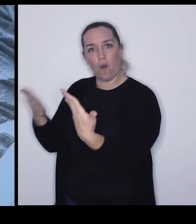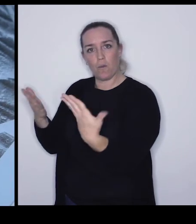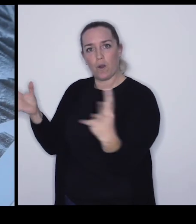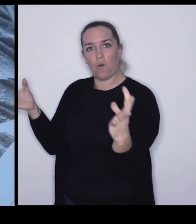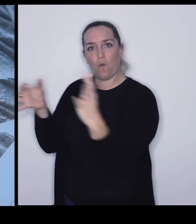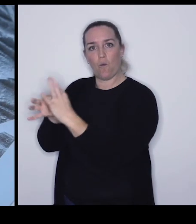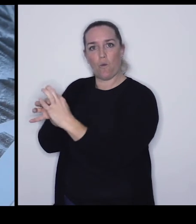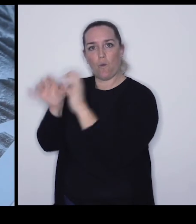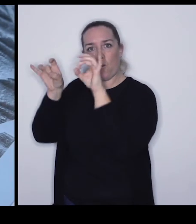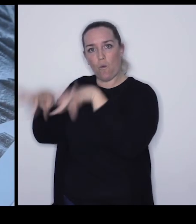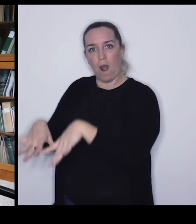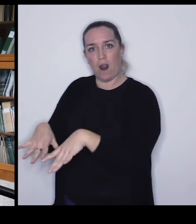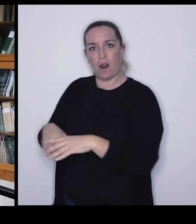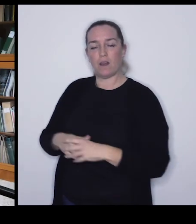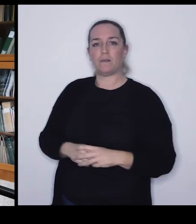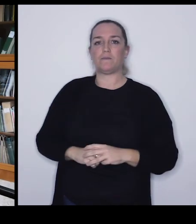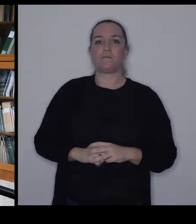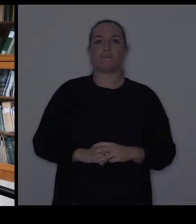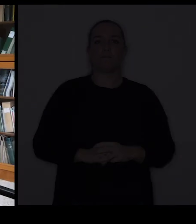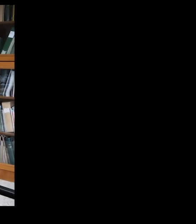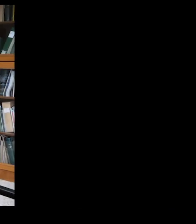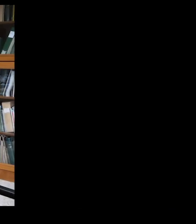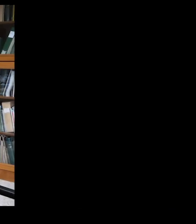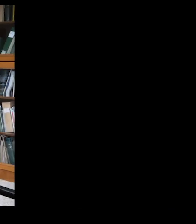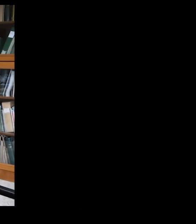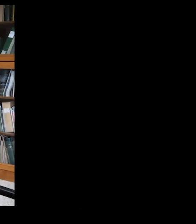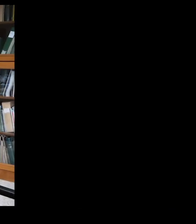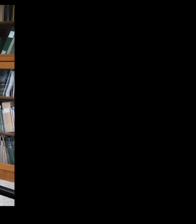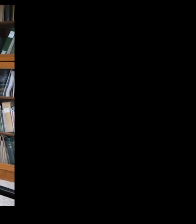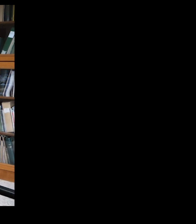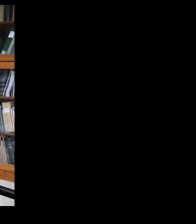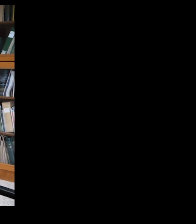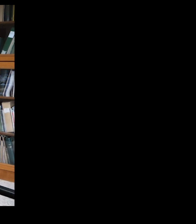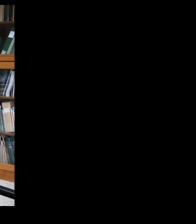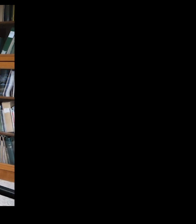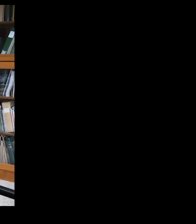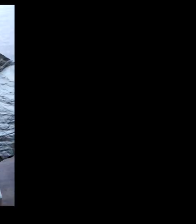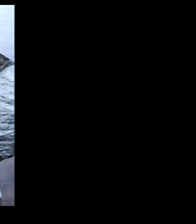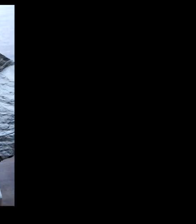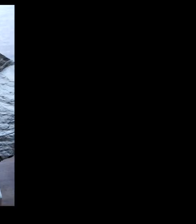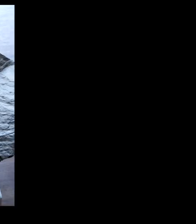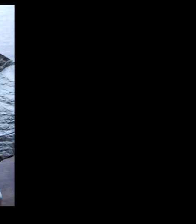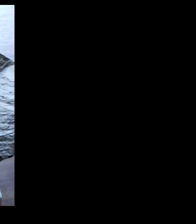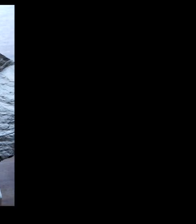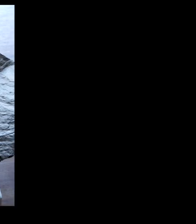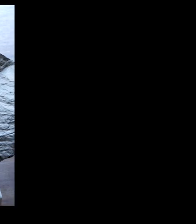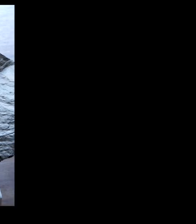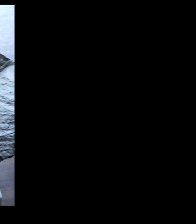hacían... ...se corresponden realmente... ...a lo que las piezas... ...eh... ...dan de sí. ...